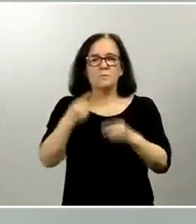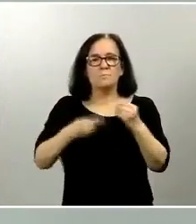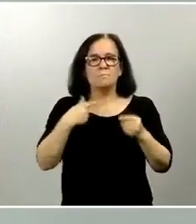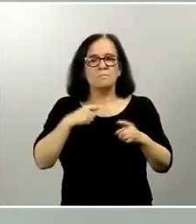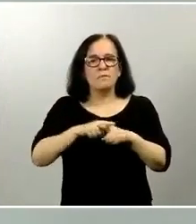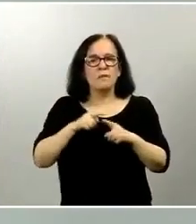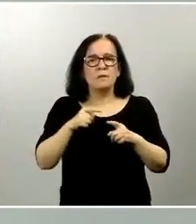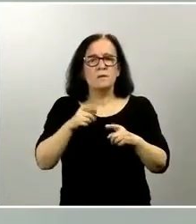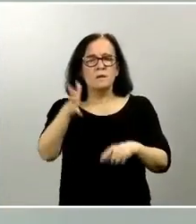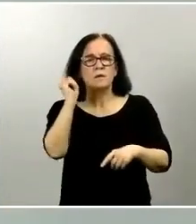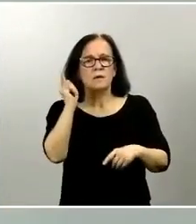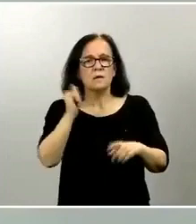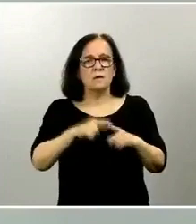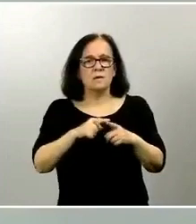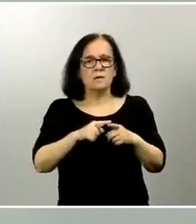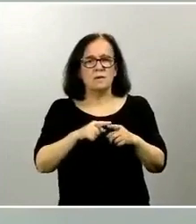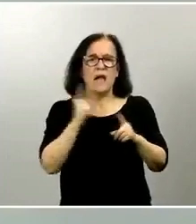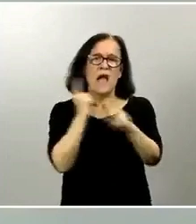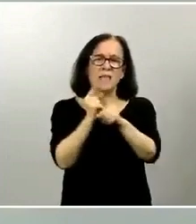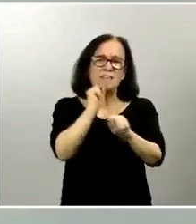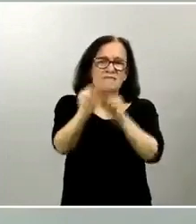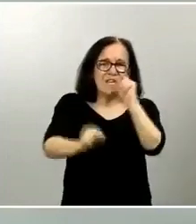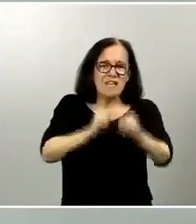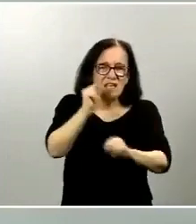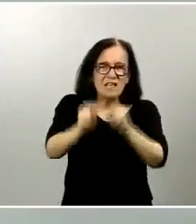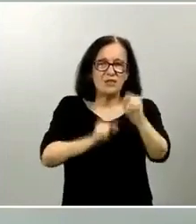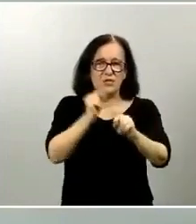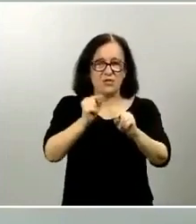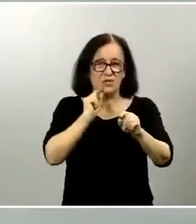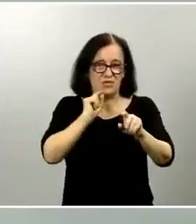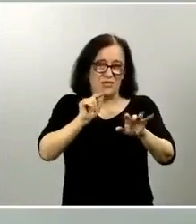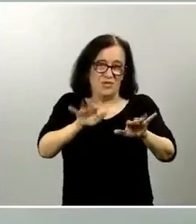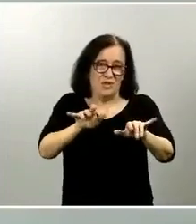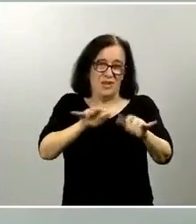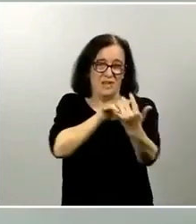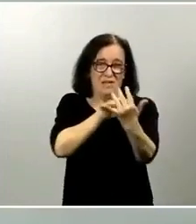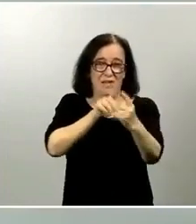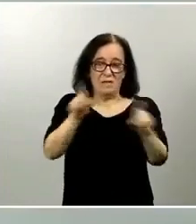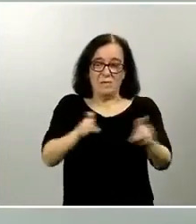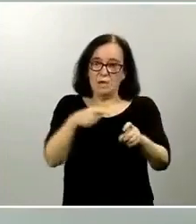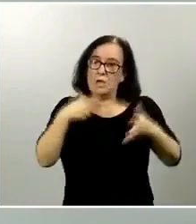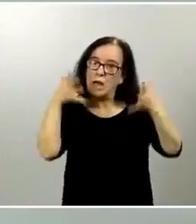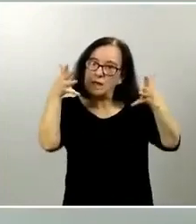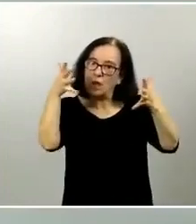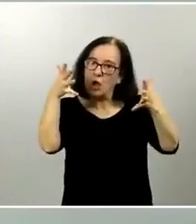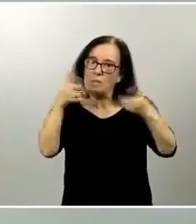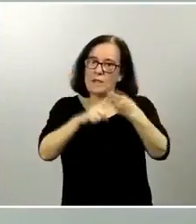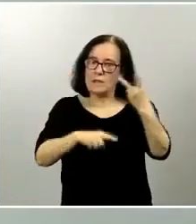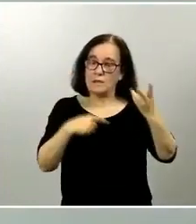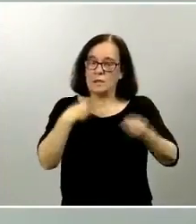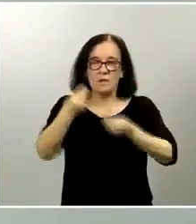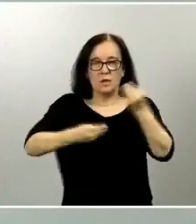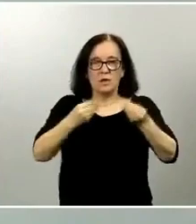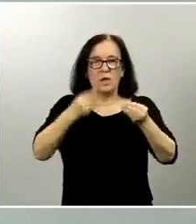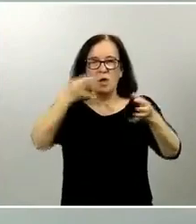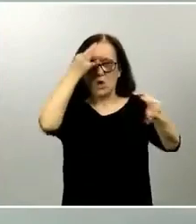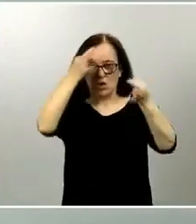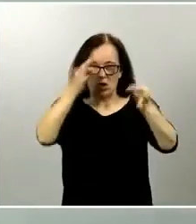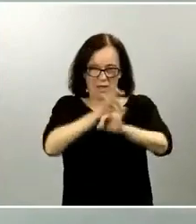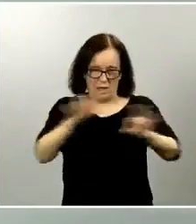tener los antivirus y todas estas cuestiones recomendaciones que yo les hago desde aquí aunque no concreten ninguna